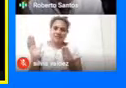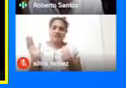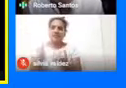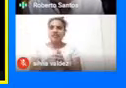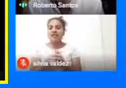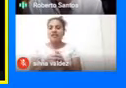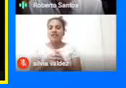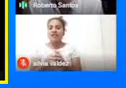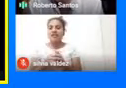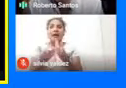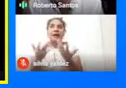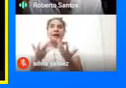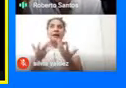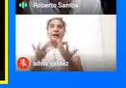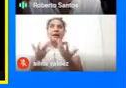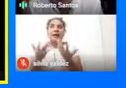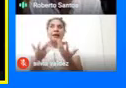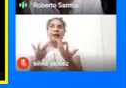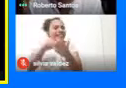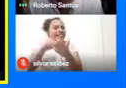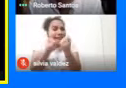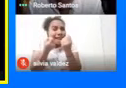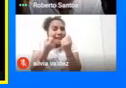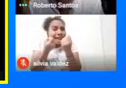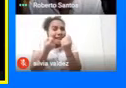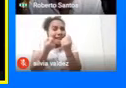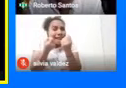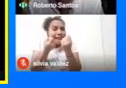A tratar de entenderlos